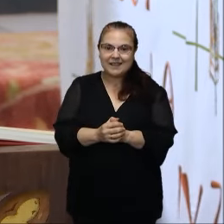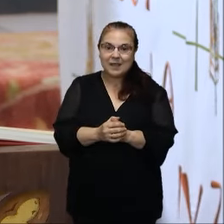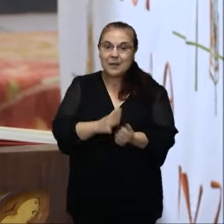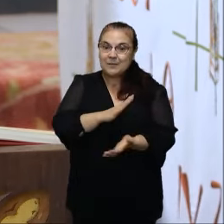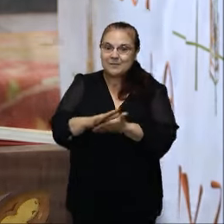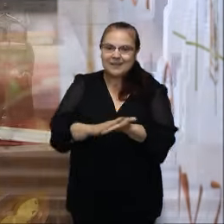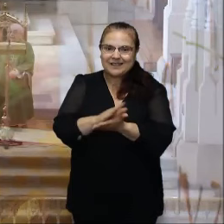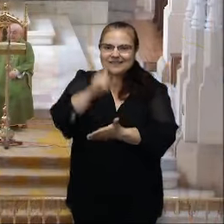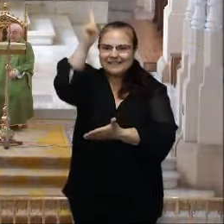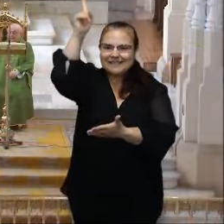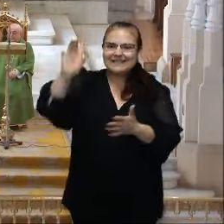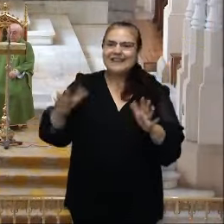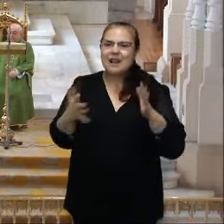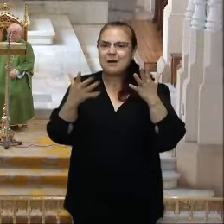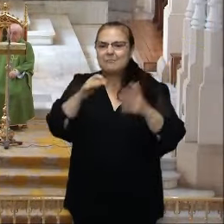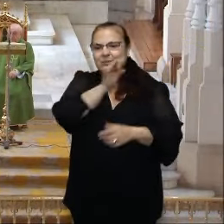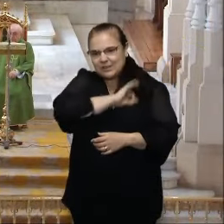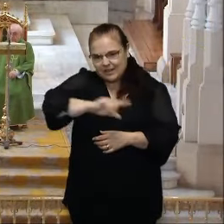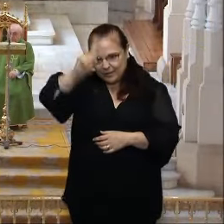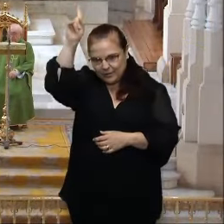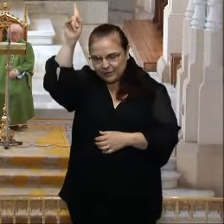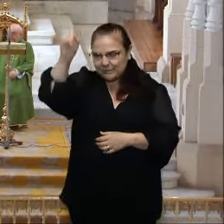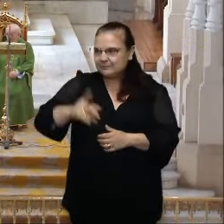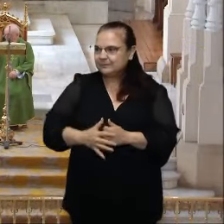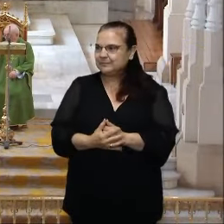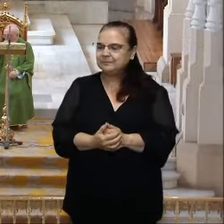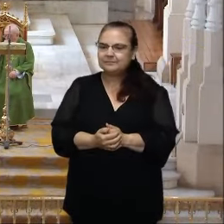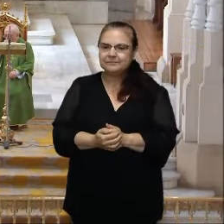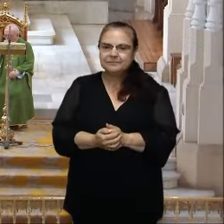Palabra de Dios. Te alabamos, Señor.